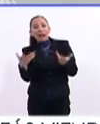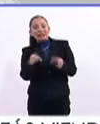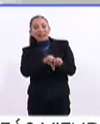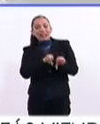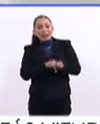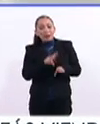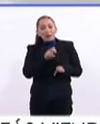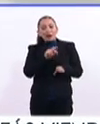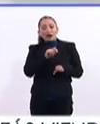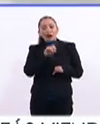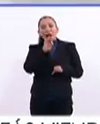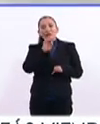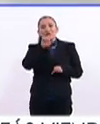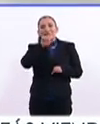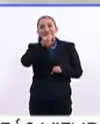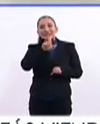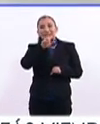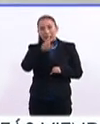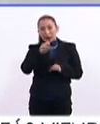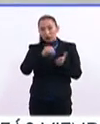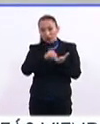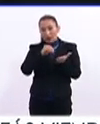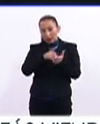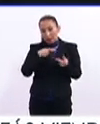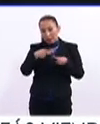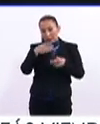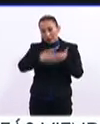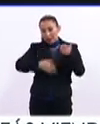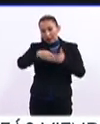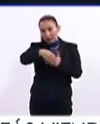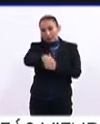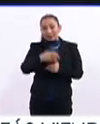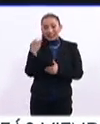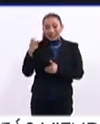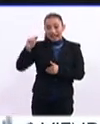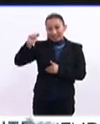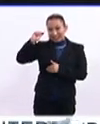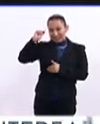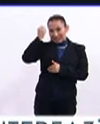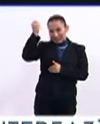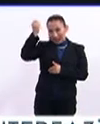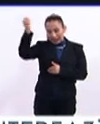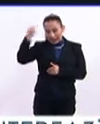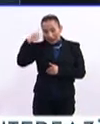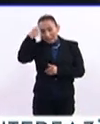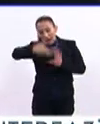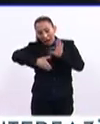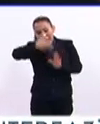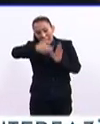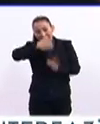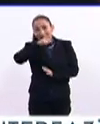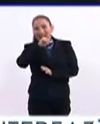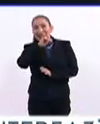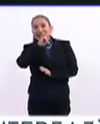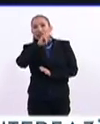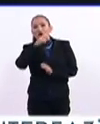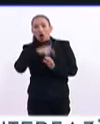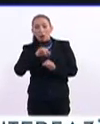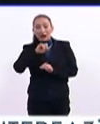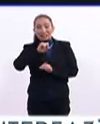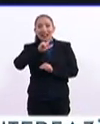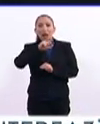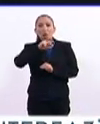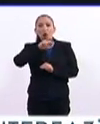cabo el equipo de Victoria Flexer, y aún se encuentra en desarrollo. Es una técnica de extracción del litio a partir de la